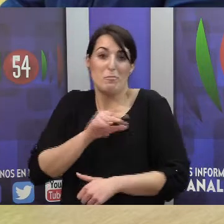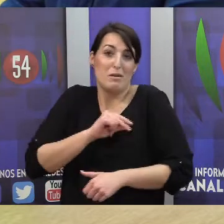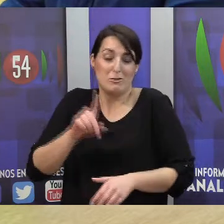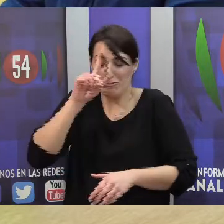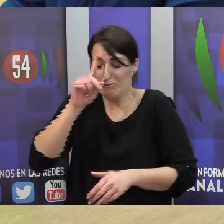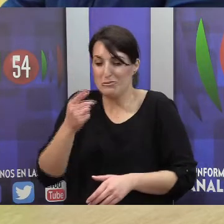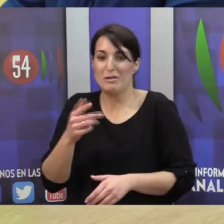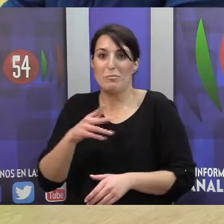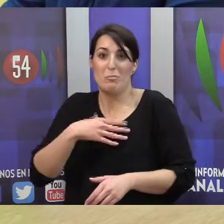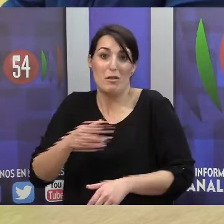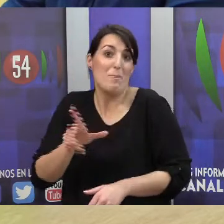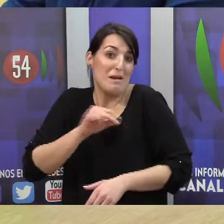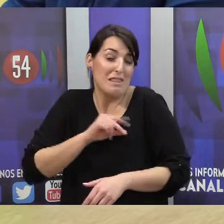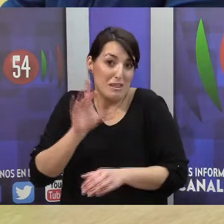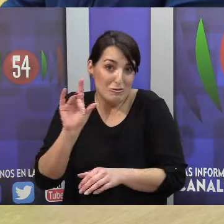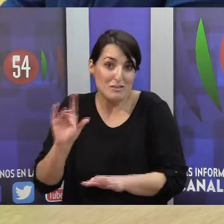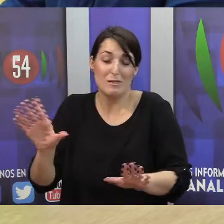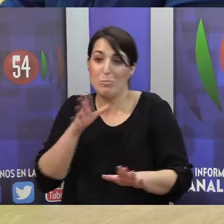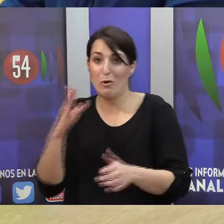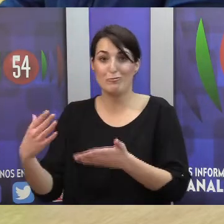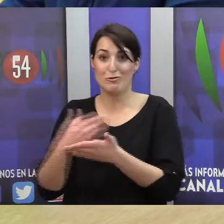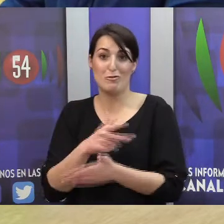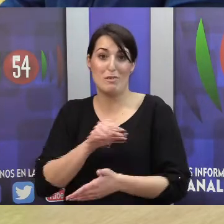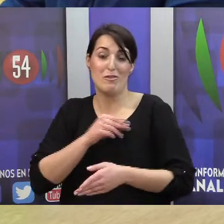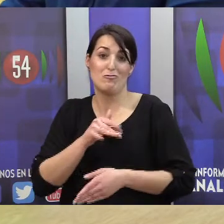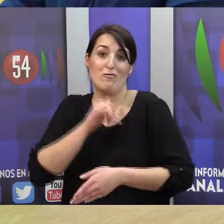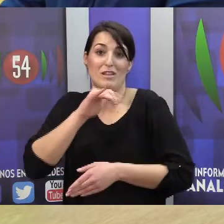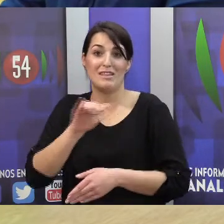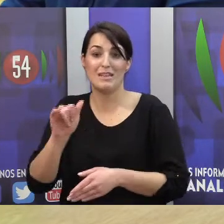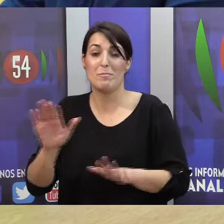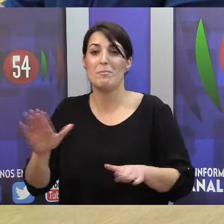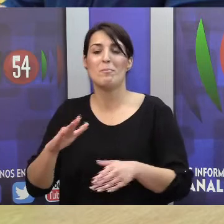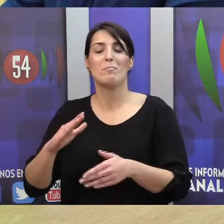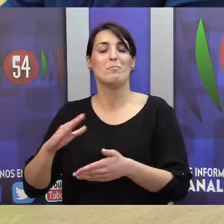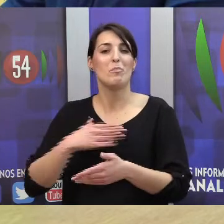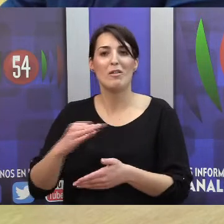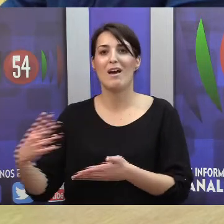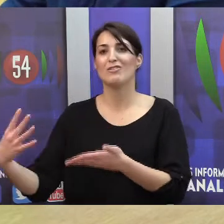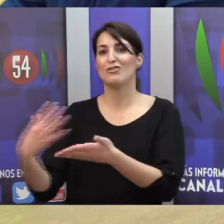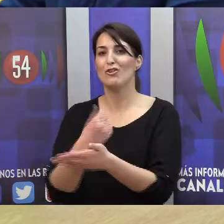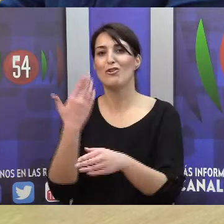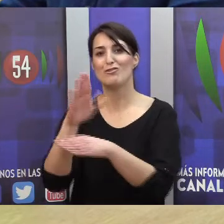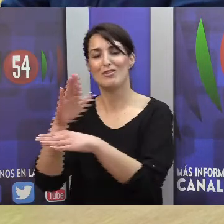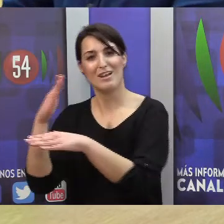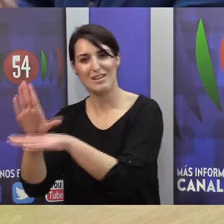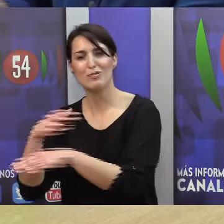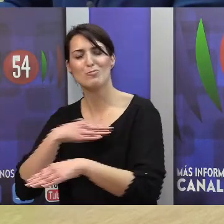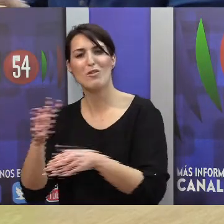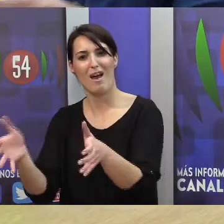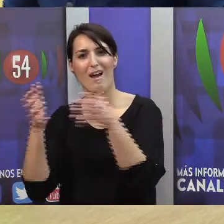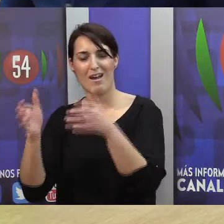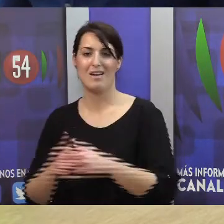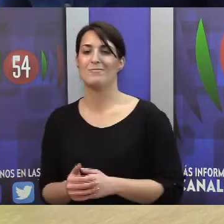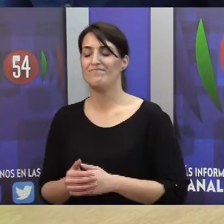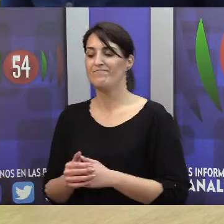imagino que sí, que todos tendríamos merecimientos suficientes pero que podía haber sido cualquiera de los candidatos un buen aspirante al premio. ¿Sabe